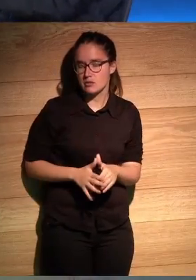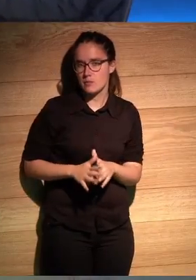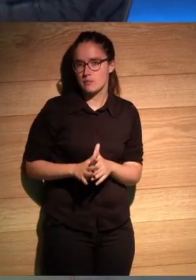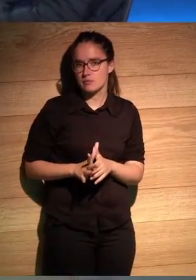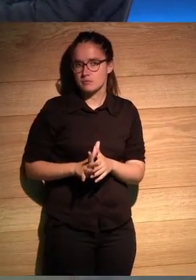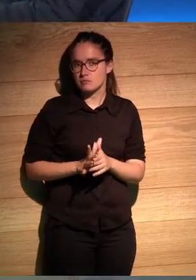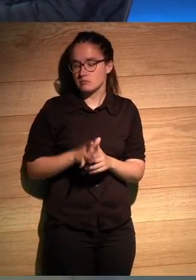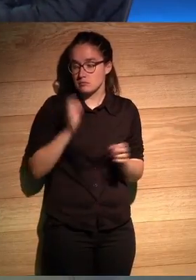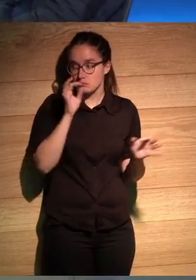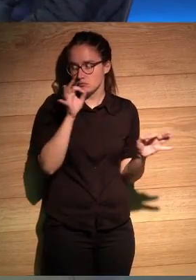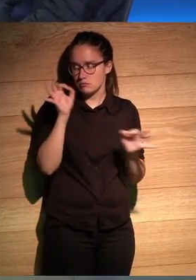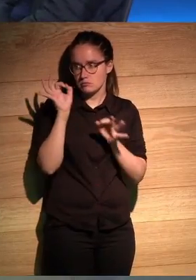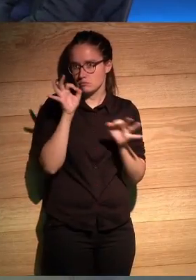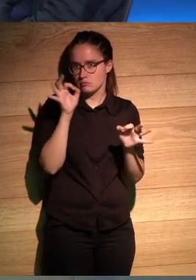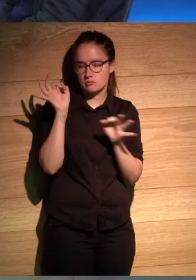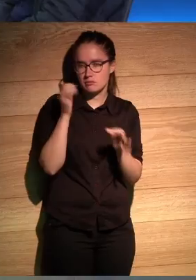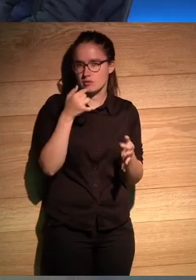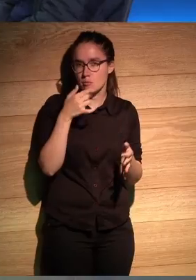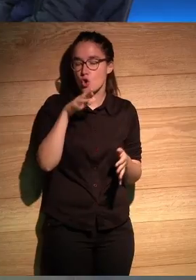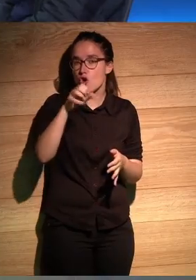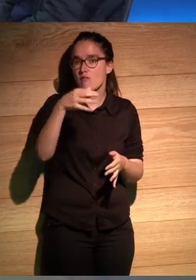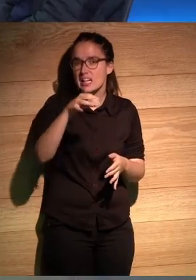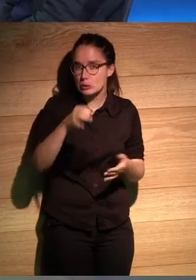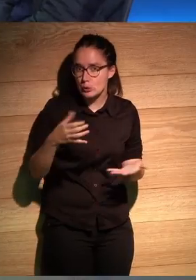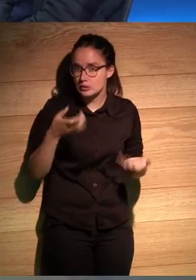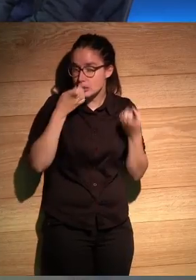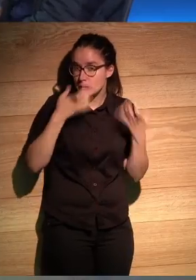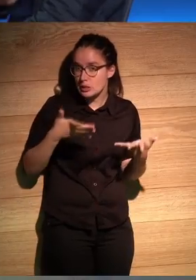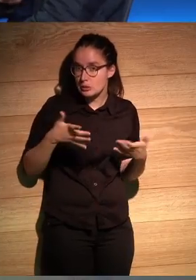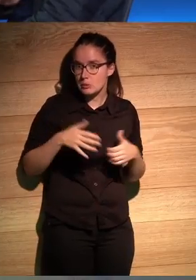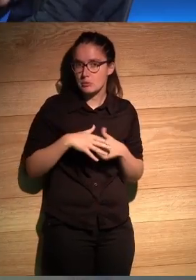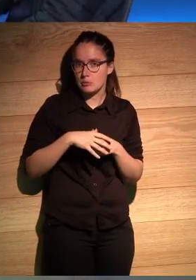y nos mirábamos yo con mi amigo y decíamos Roberto está bien